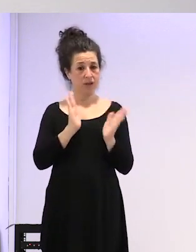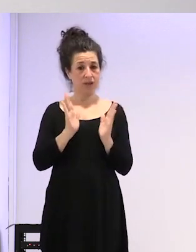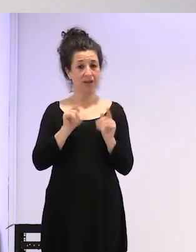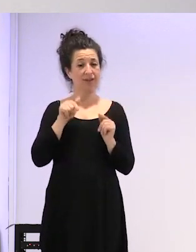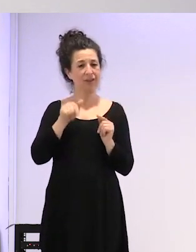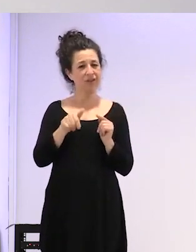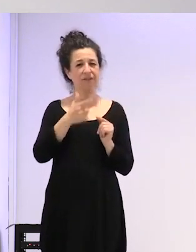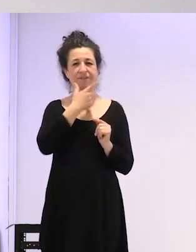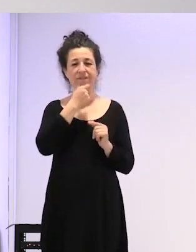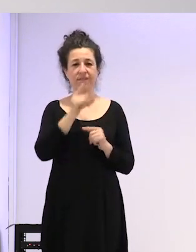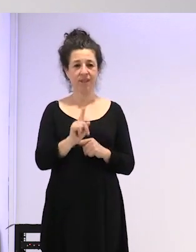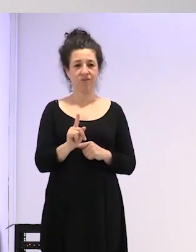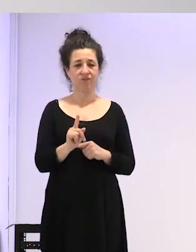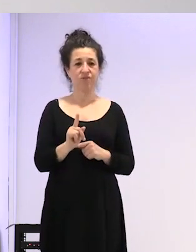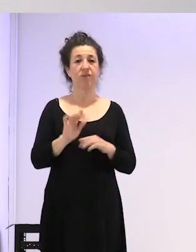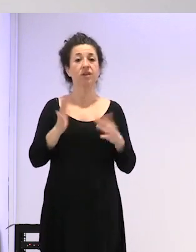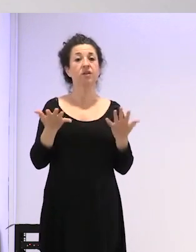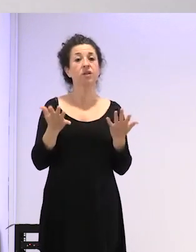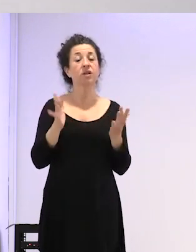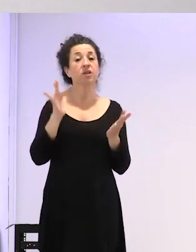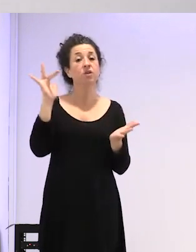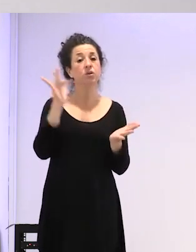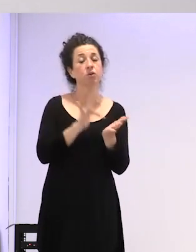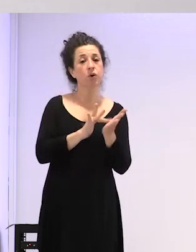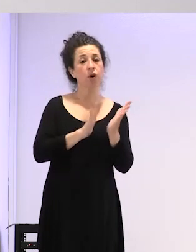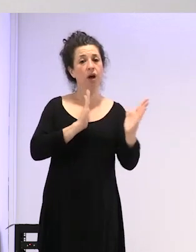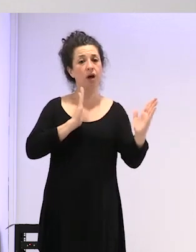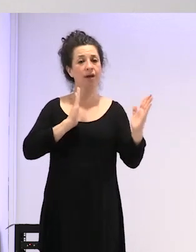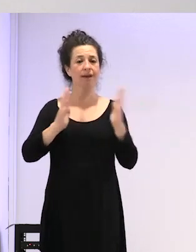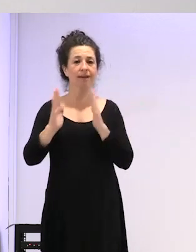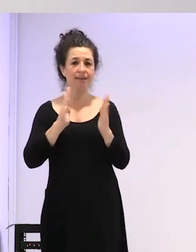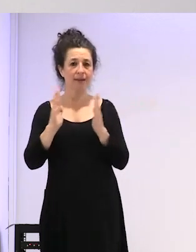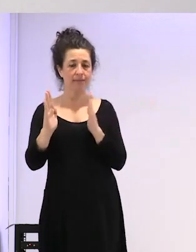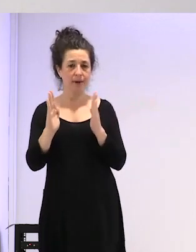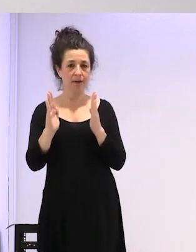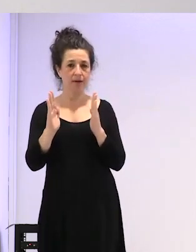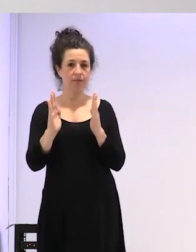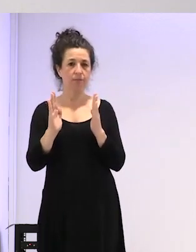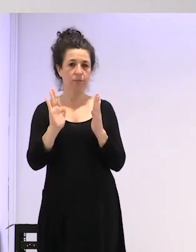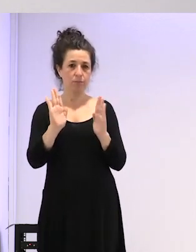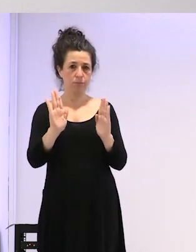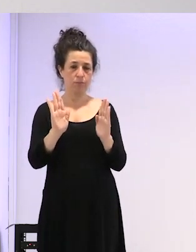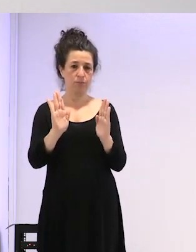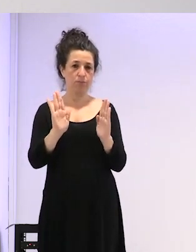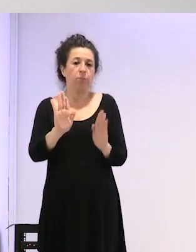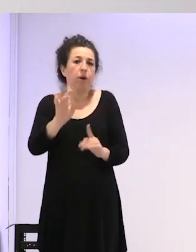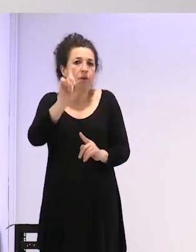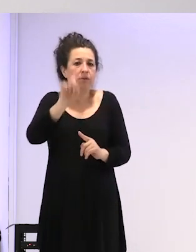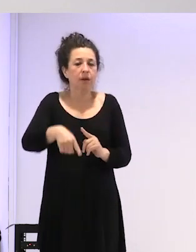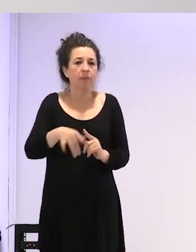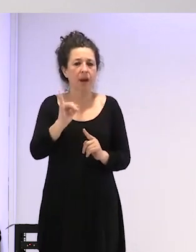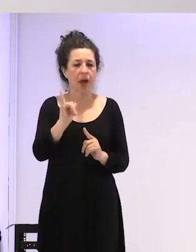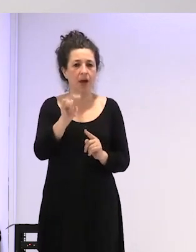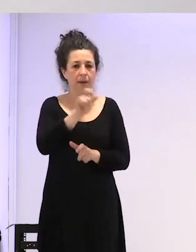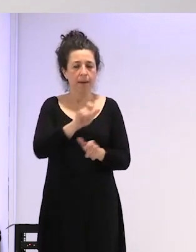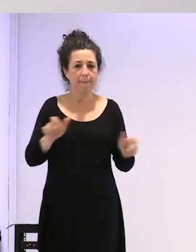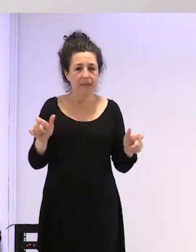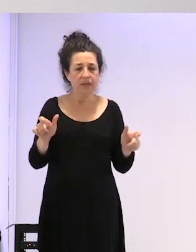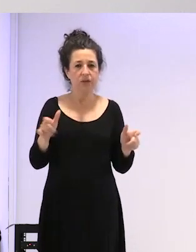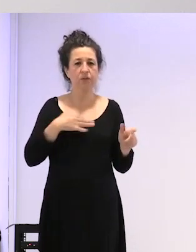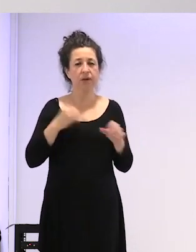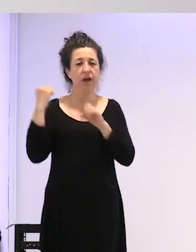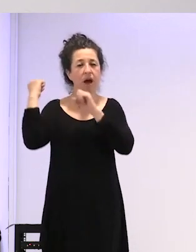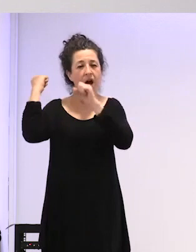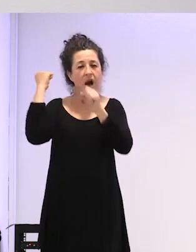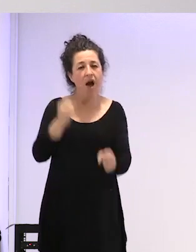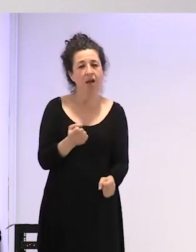que quizás está sí que y bueno y que hay personas que después de años de estar con tratamientos